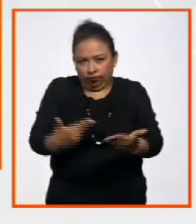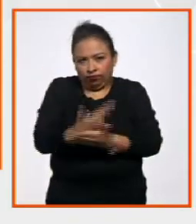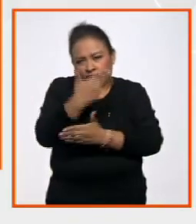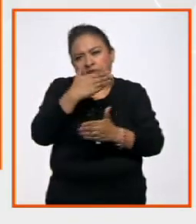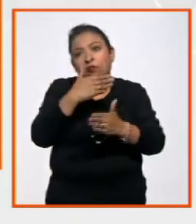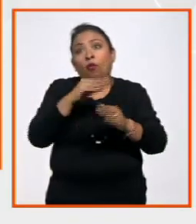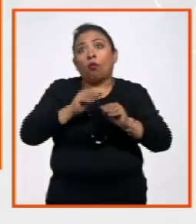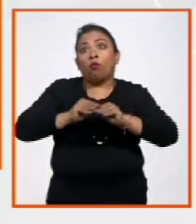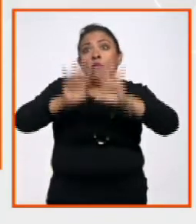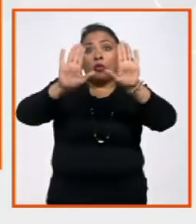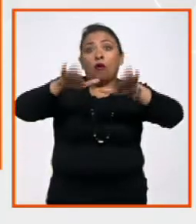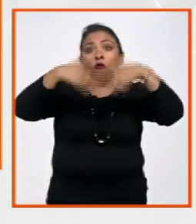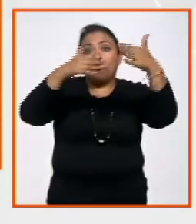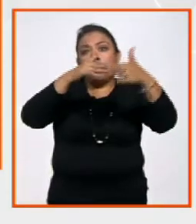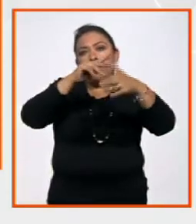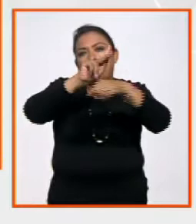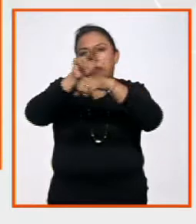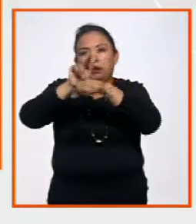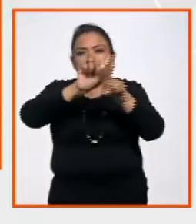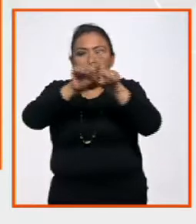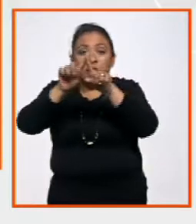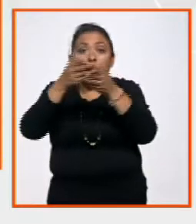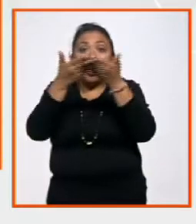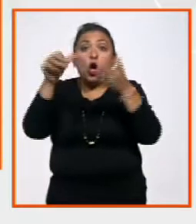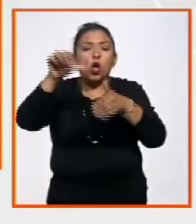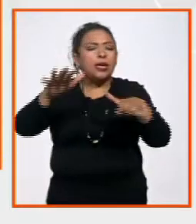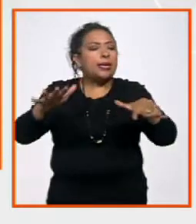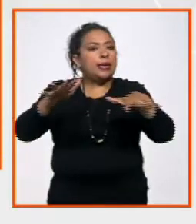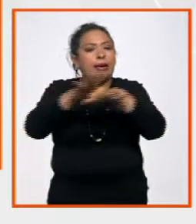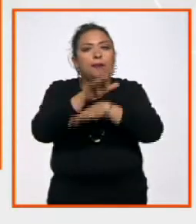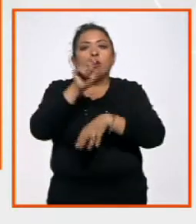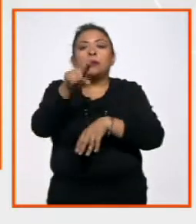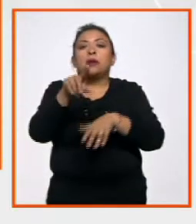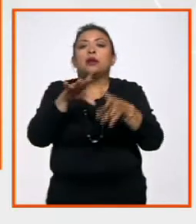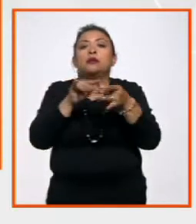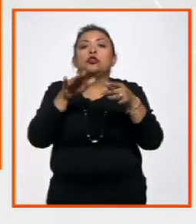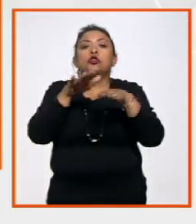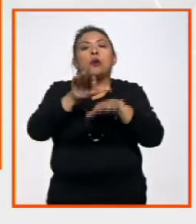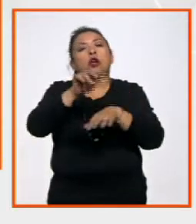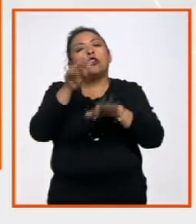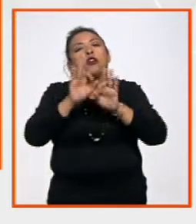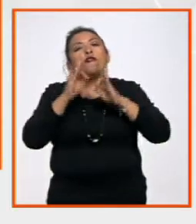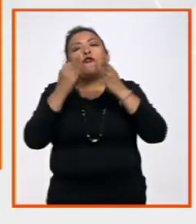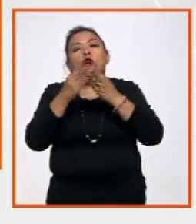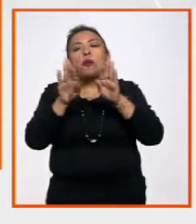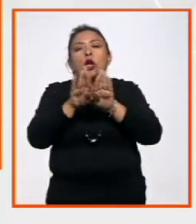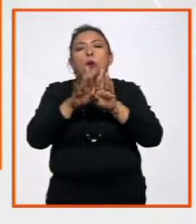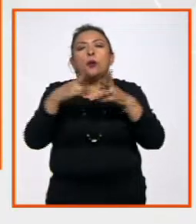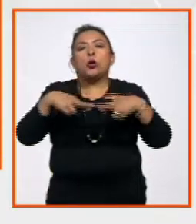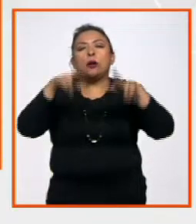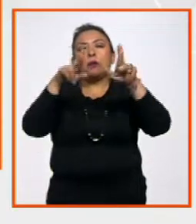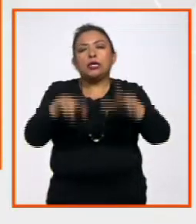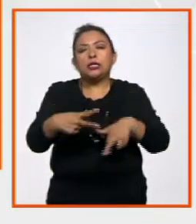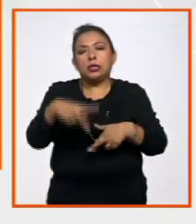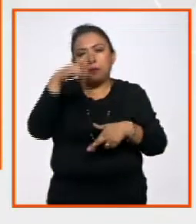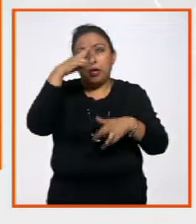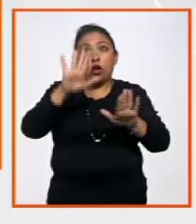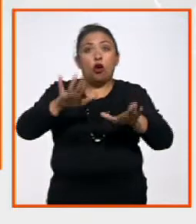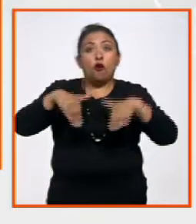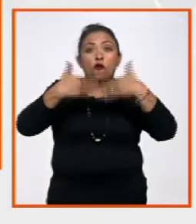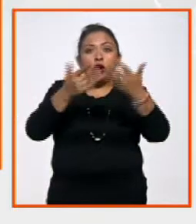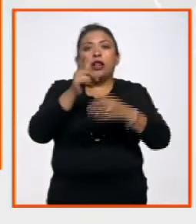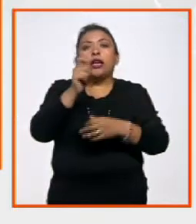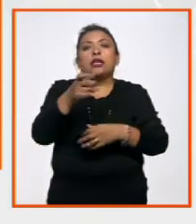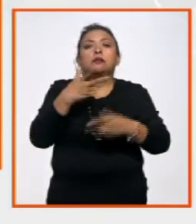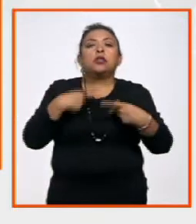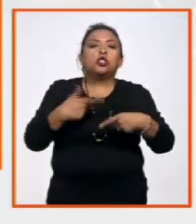todas partes del mundo, pero hoy vamos a hacer un cambio, hoy vamos también a hablar de otra forma de la representación de lo mexicano en el exterior, que